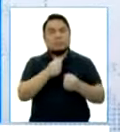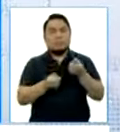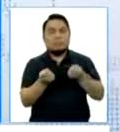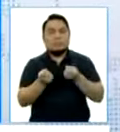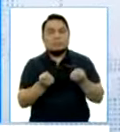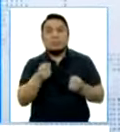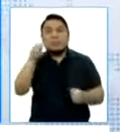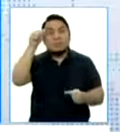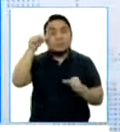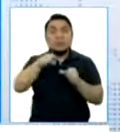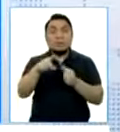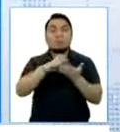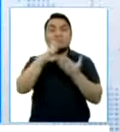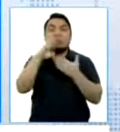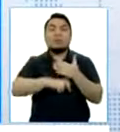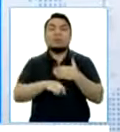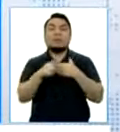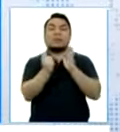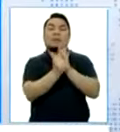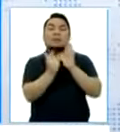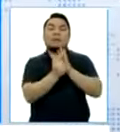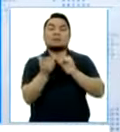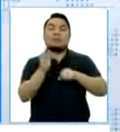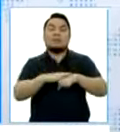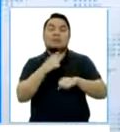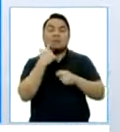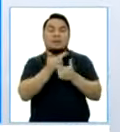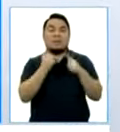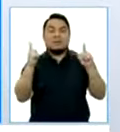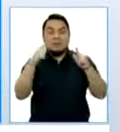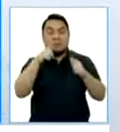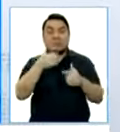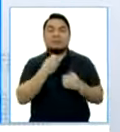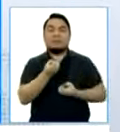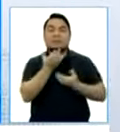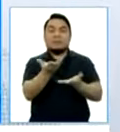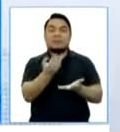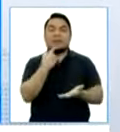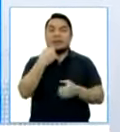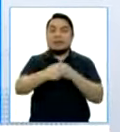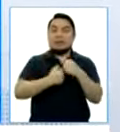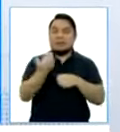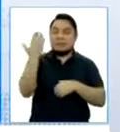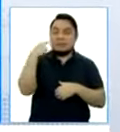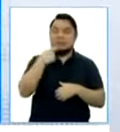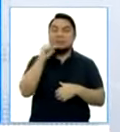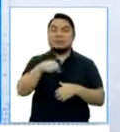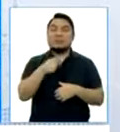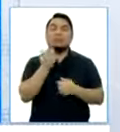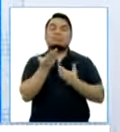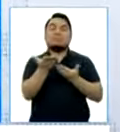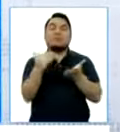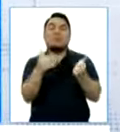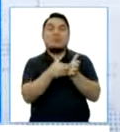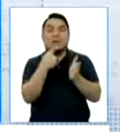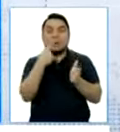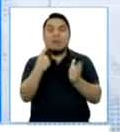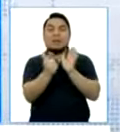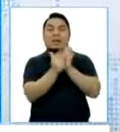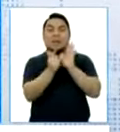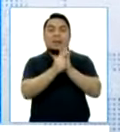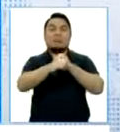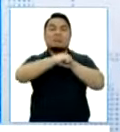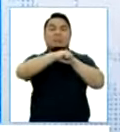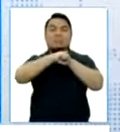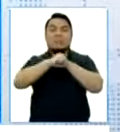Recuerden ustedes el proyecto de ley sobre libertad de expresión que hace tres años salió y la Defensoría se pronunció en contra. La ley de publicidad,